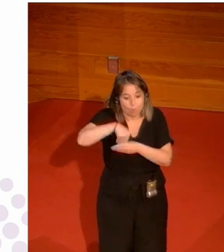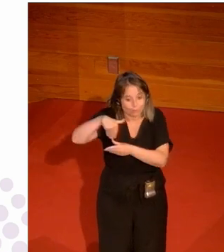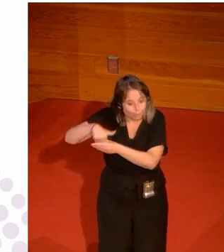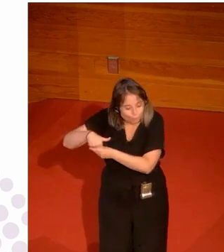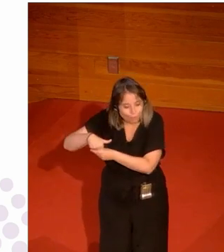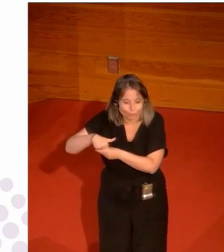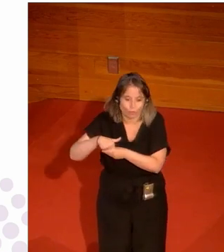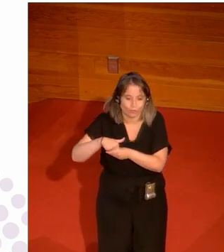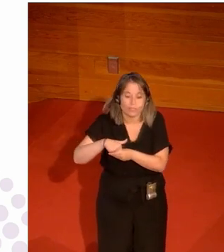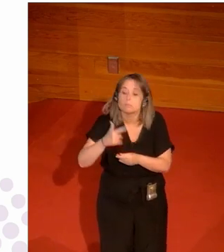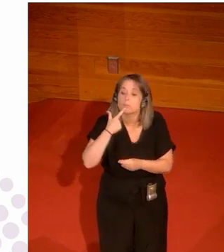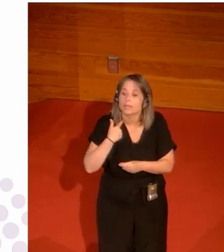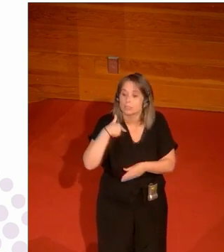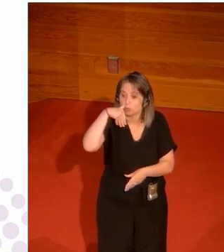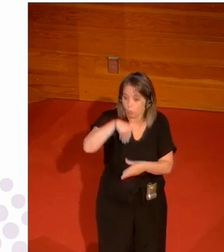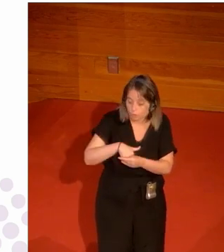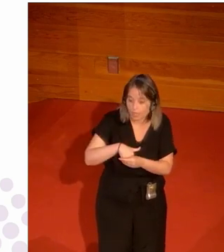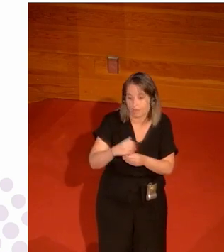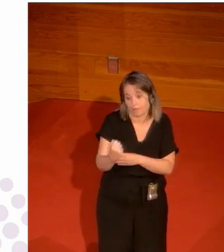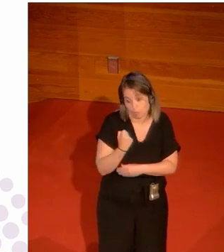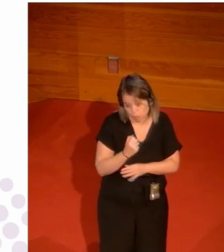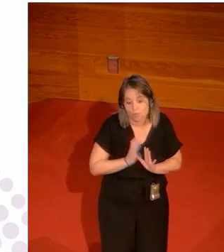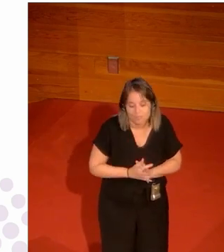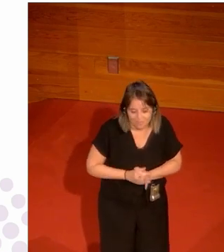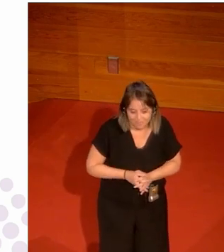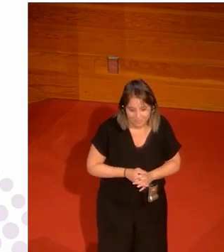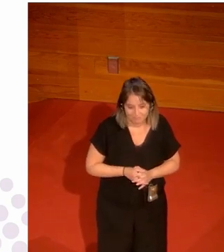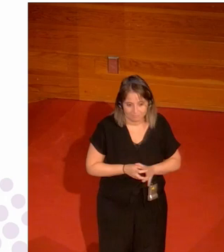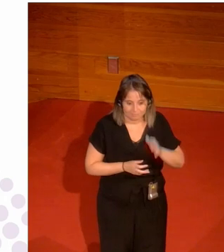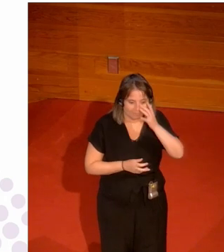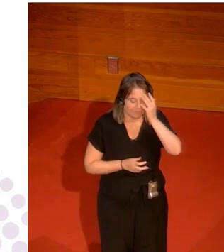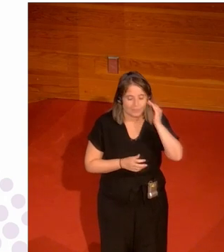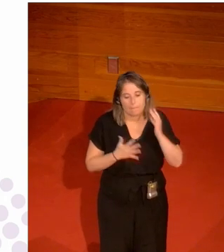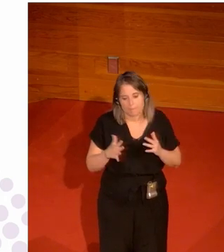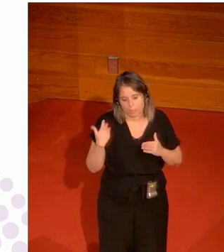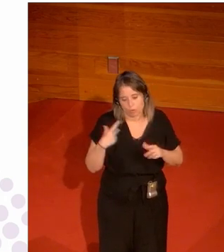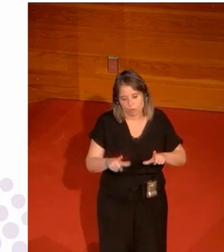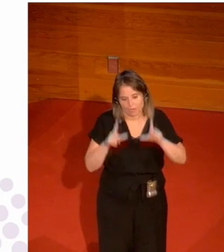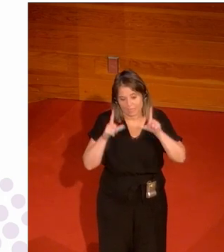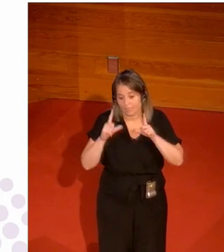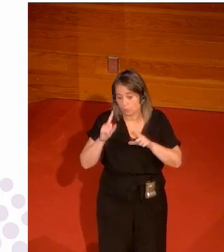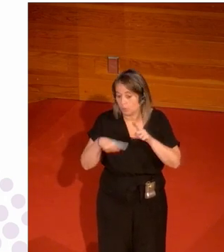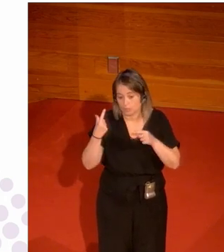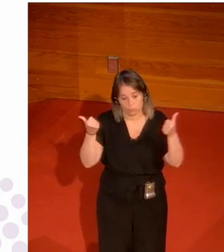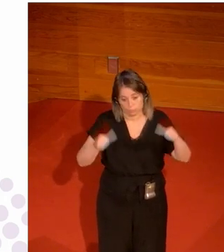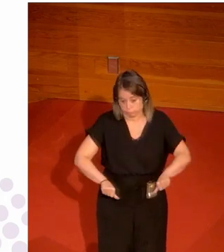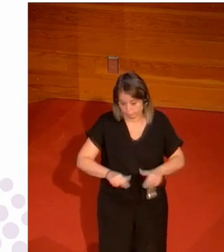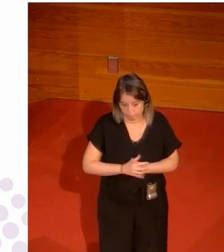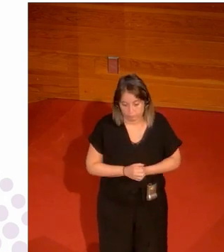votaciones pues que los que te han dicho que te van a votar te voten pero hay muchas candidaturas que luego no salen